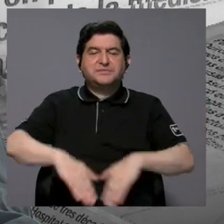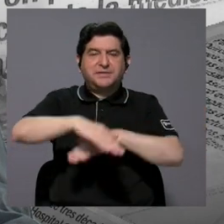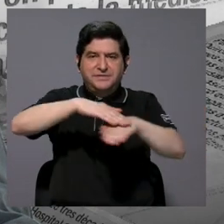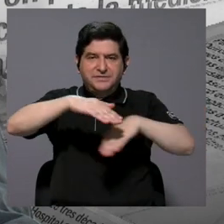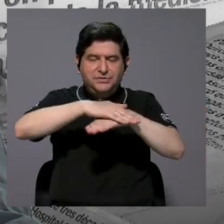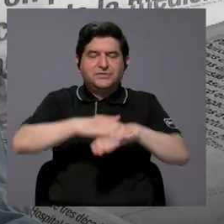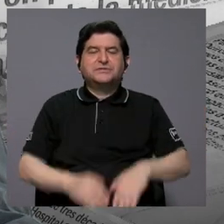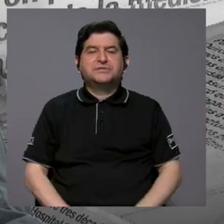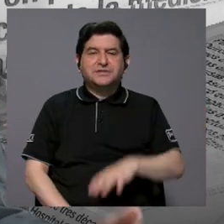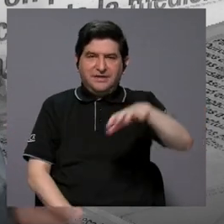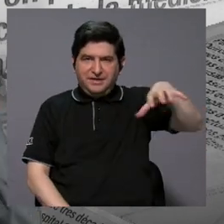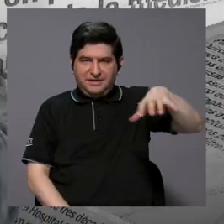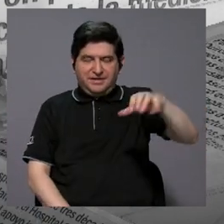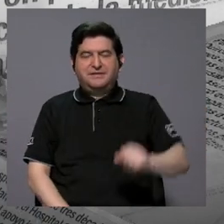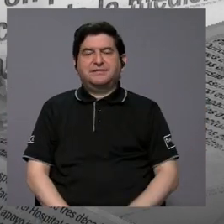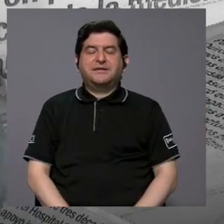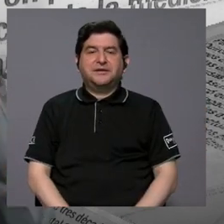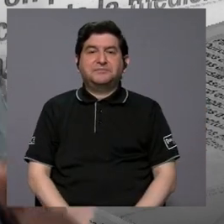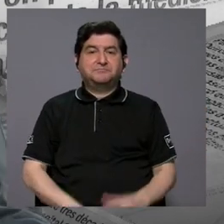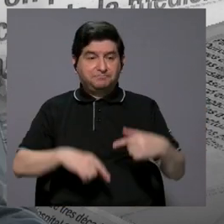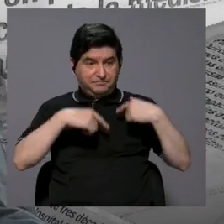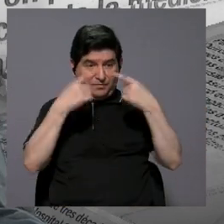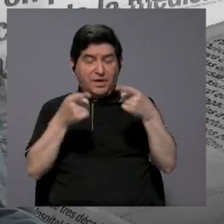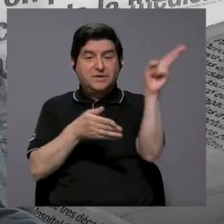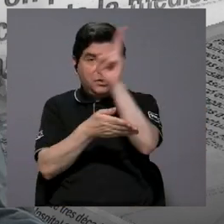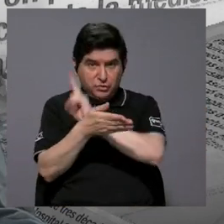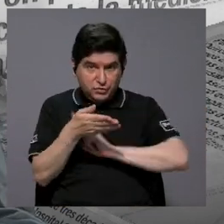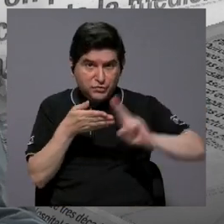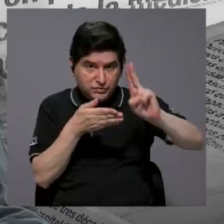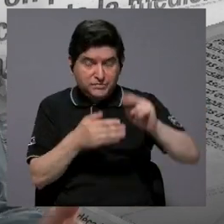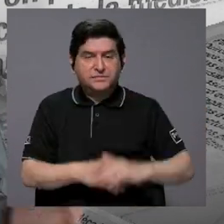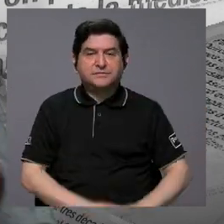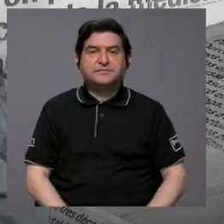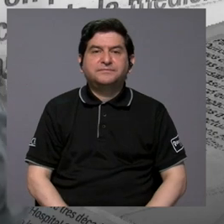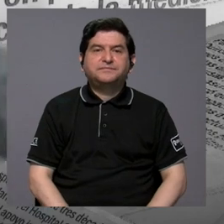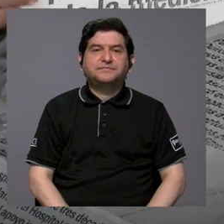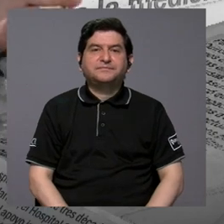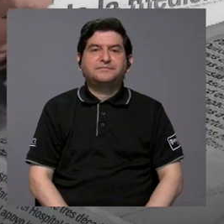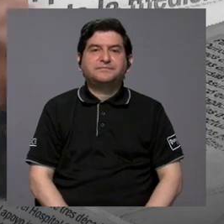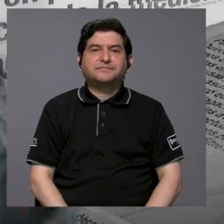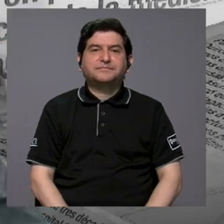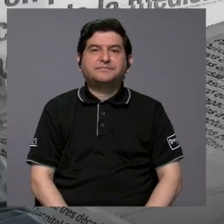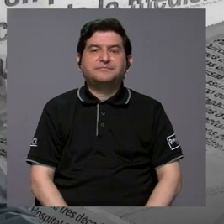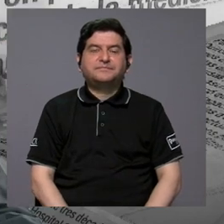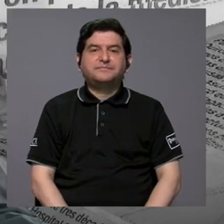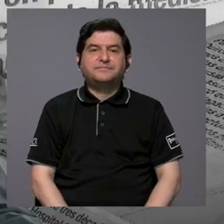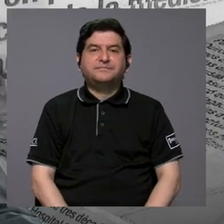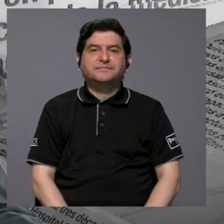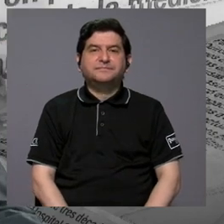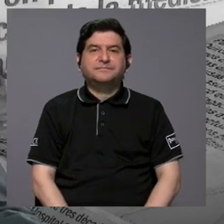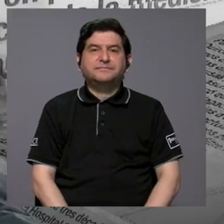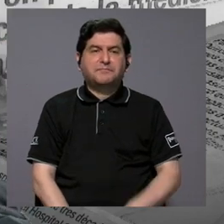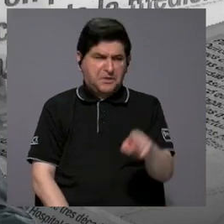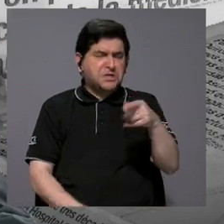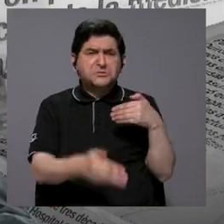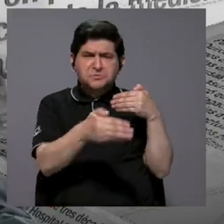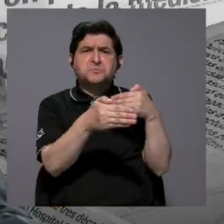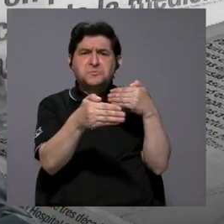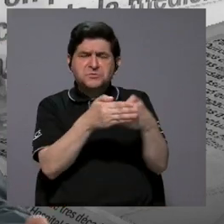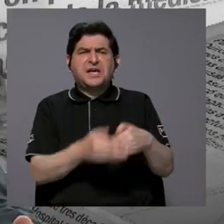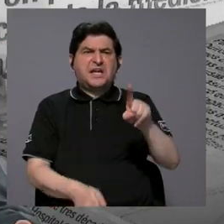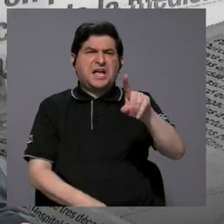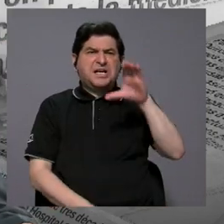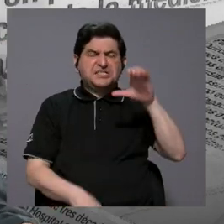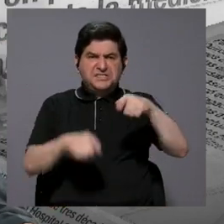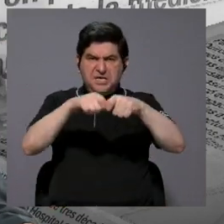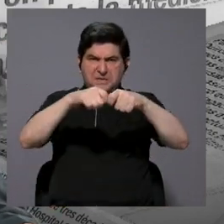del Atlántico. Nada más llega a la universidad y está muy, muy cerca, a menos de